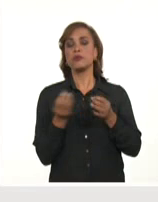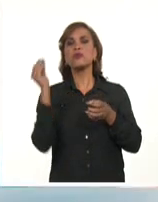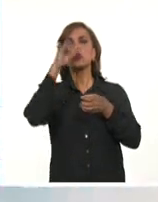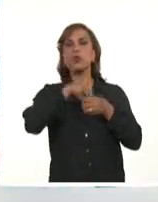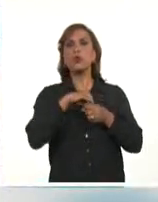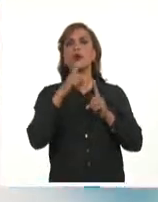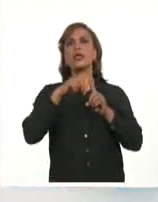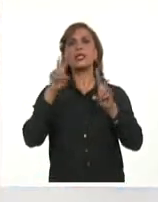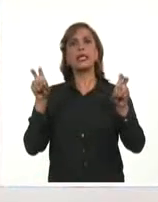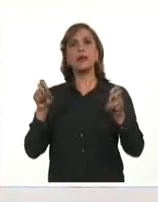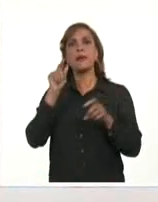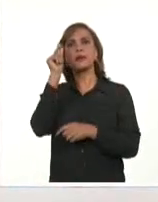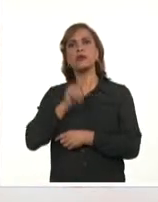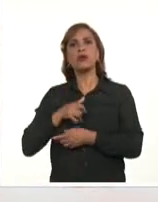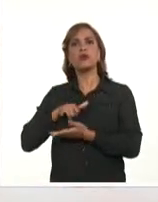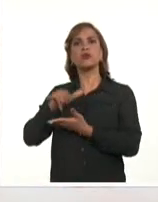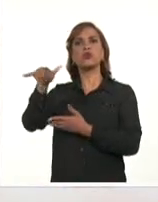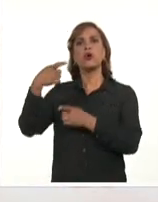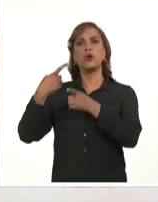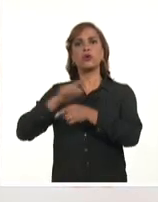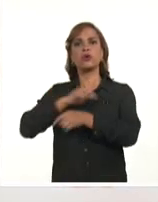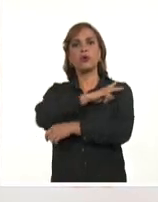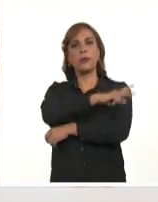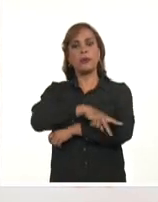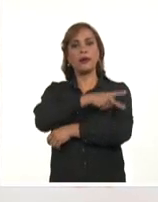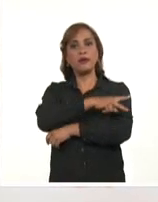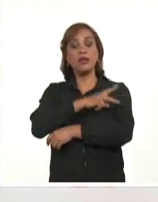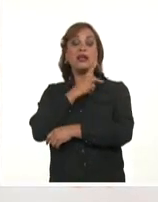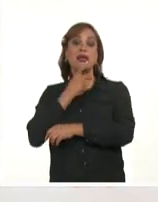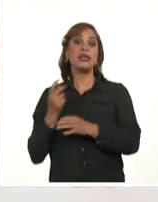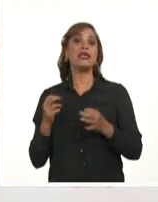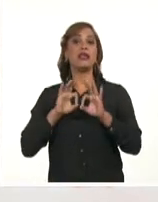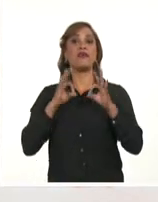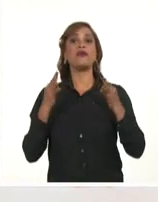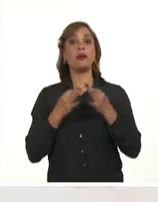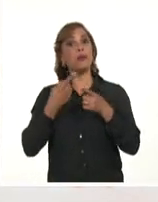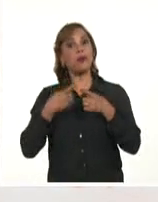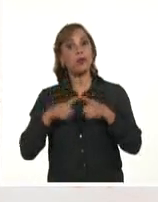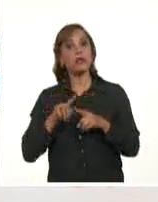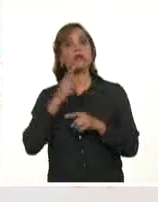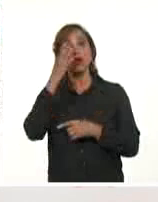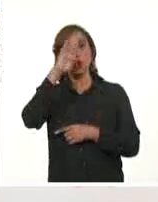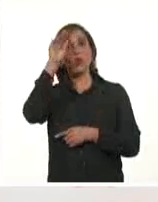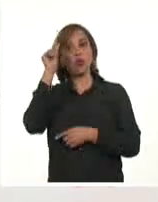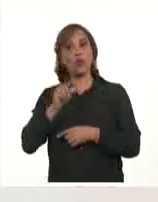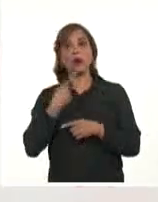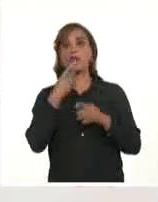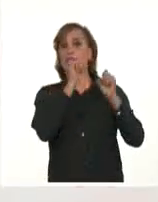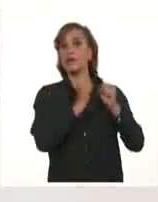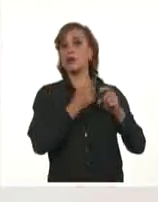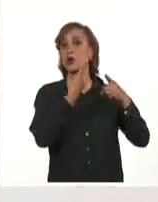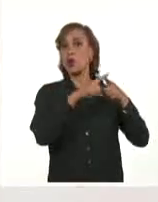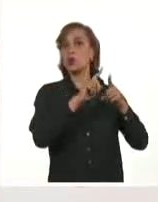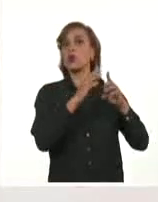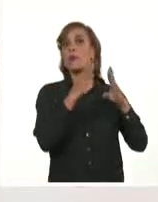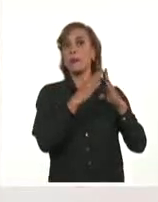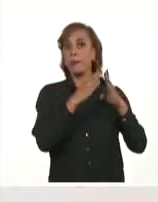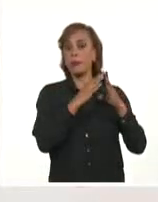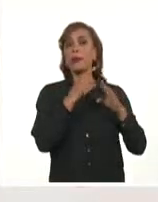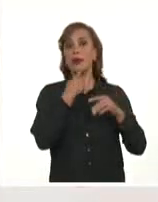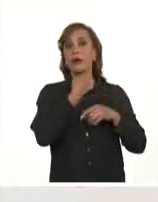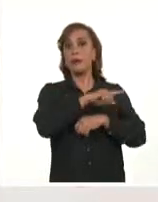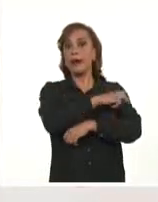como el flujo de viajeros y la familia transnacional y es por ello que la opinión de los cubanos residentes en el exterior para complementar la norma es